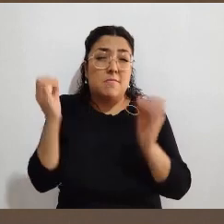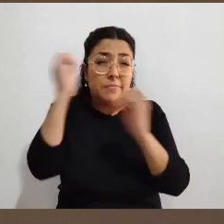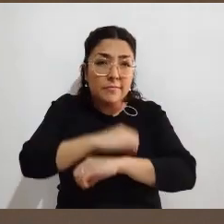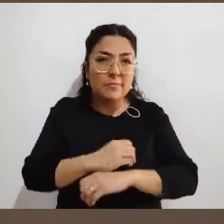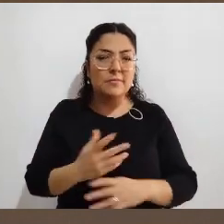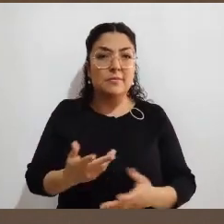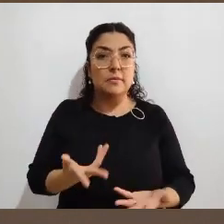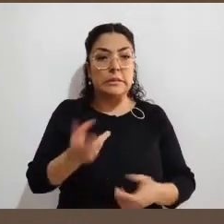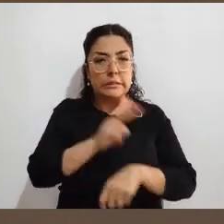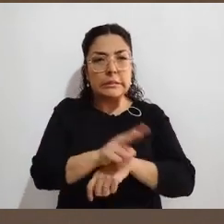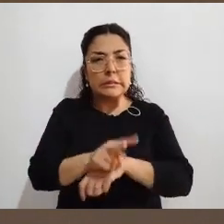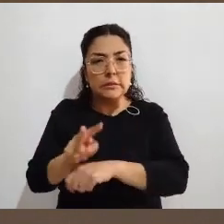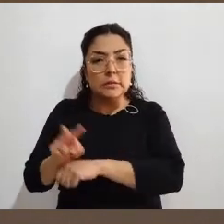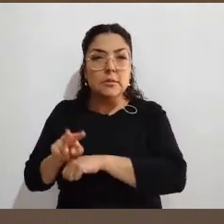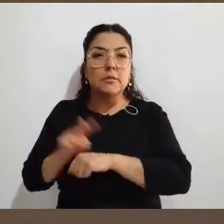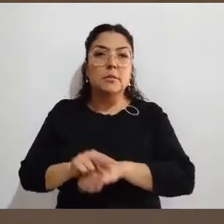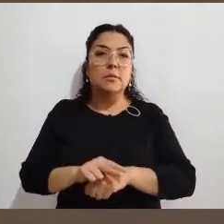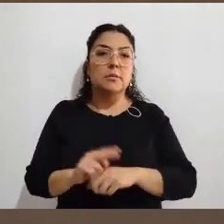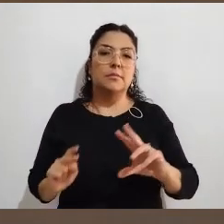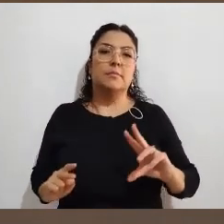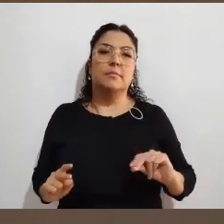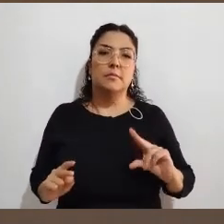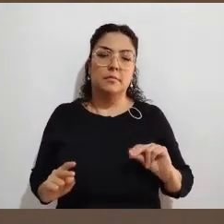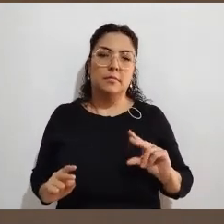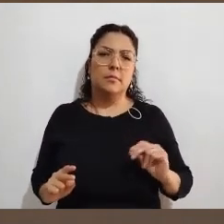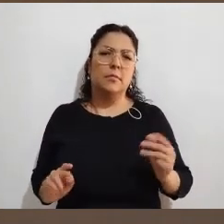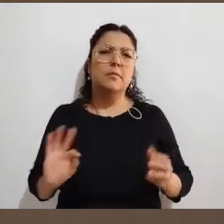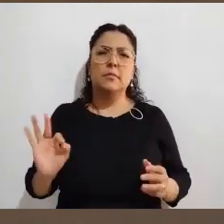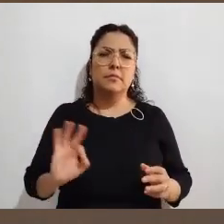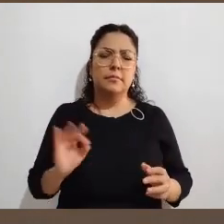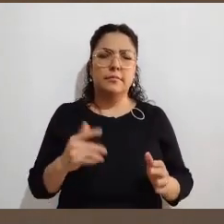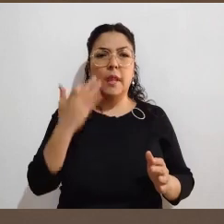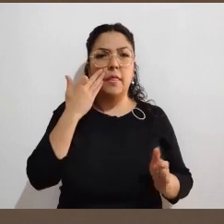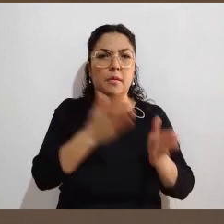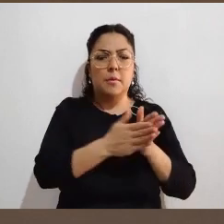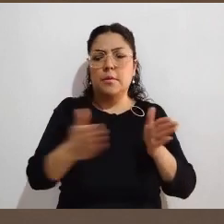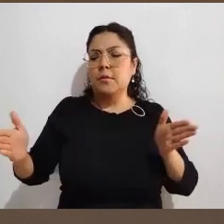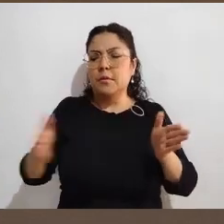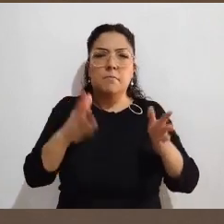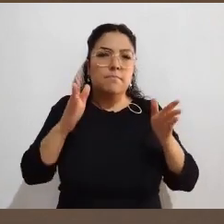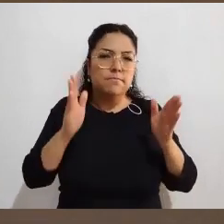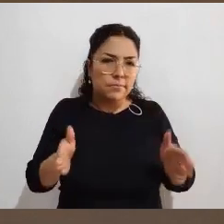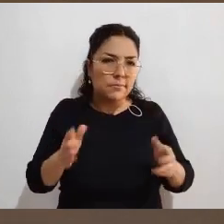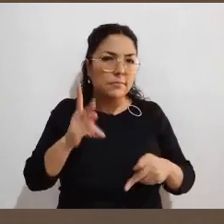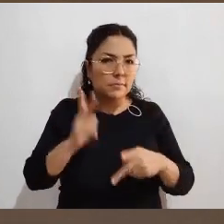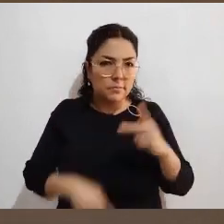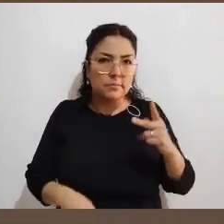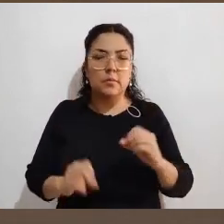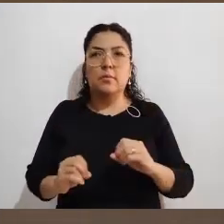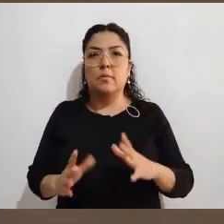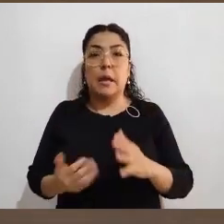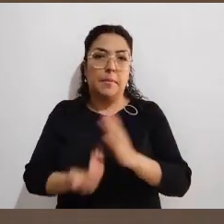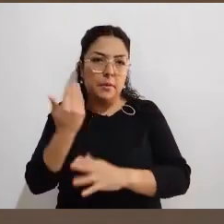termine todo el escrutinio y cómputo de una casilla y se haga el cierre. Puede estar algunas horas, puede estar un rato en la mañana, al